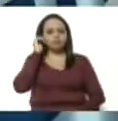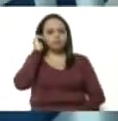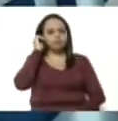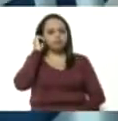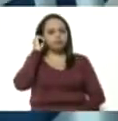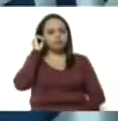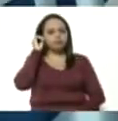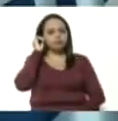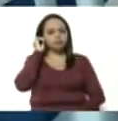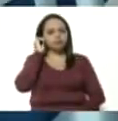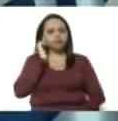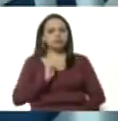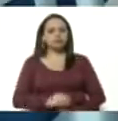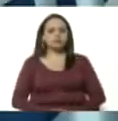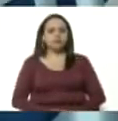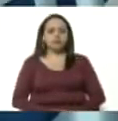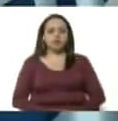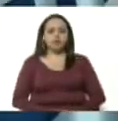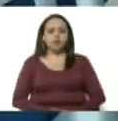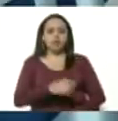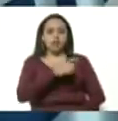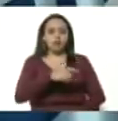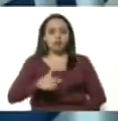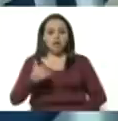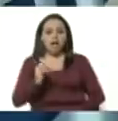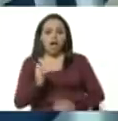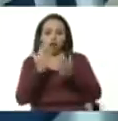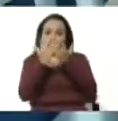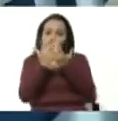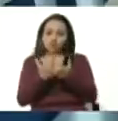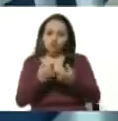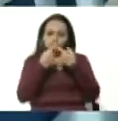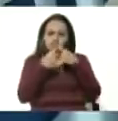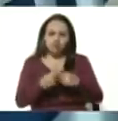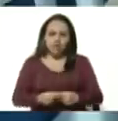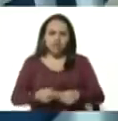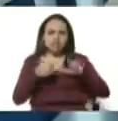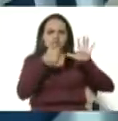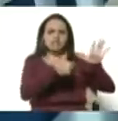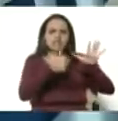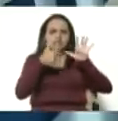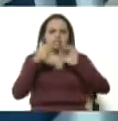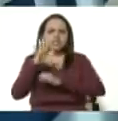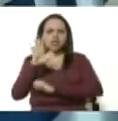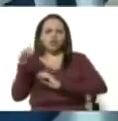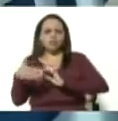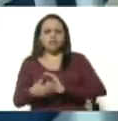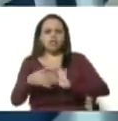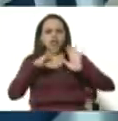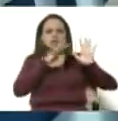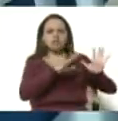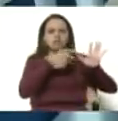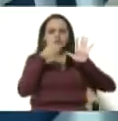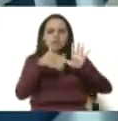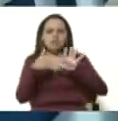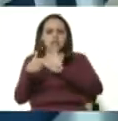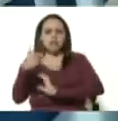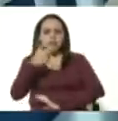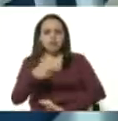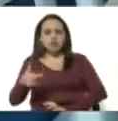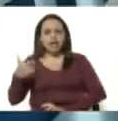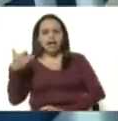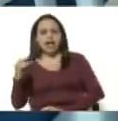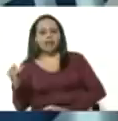en total las autoridades han contabilizado 65.967 con nacionales que han